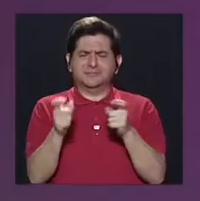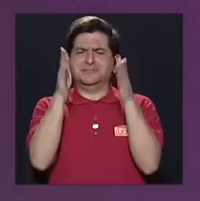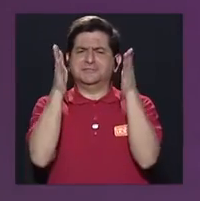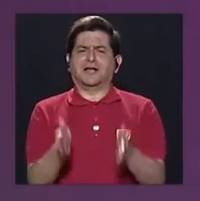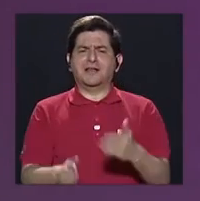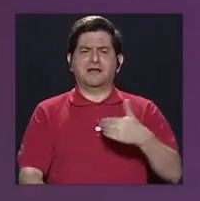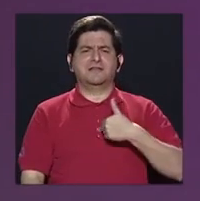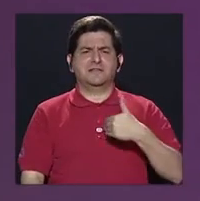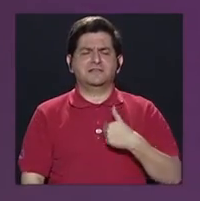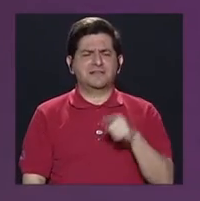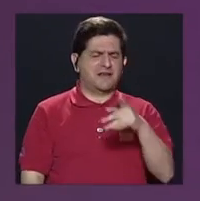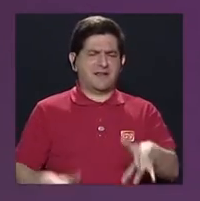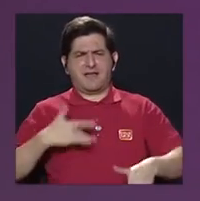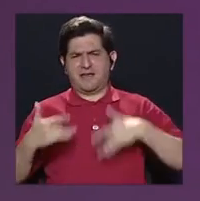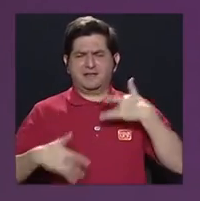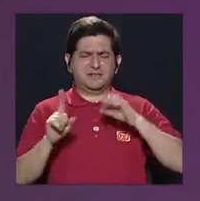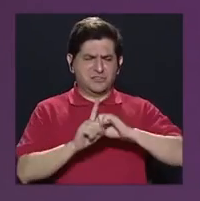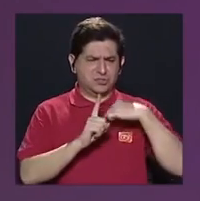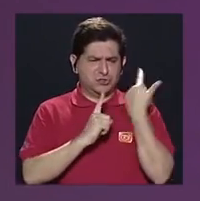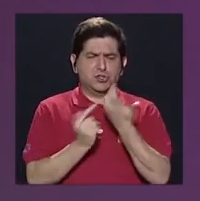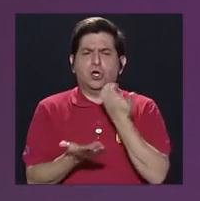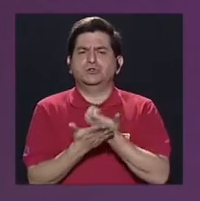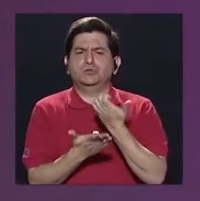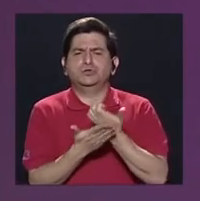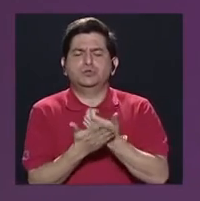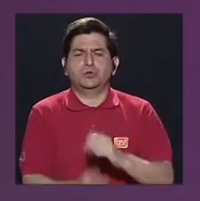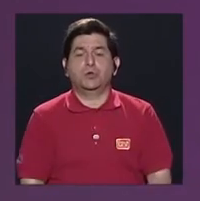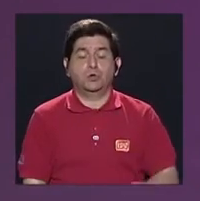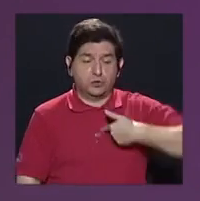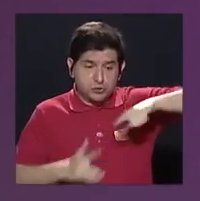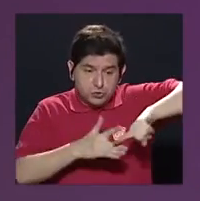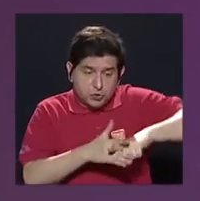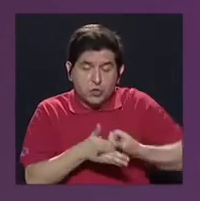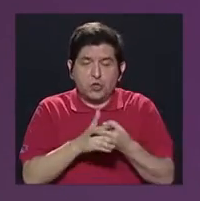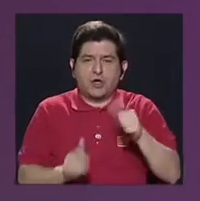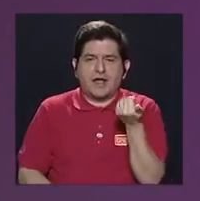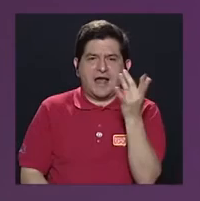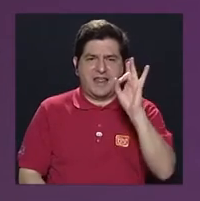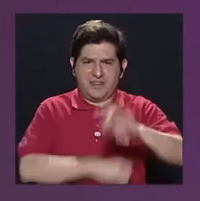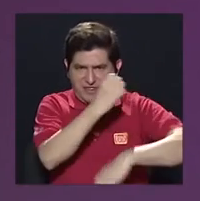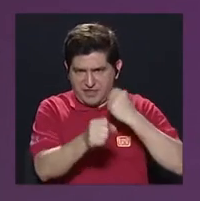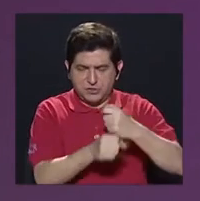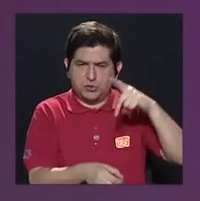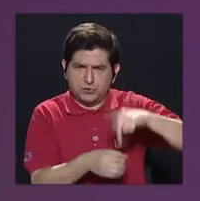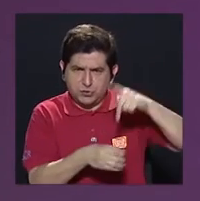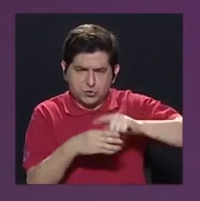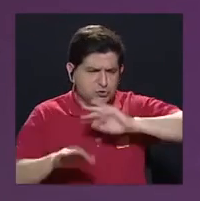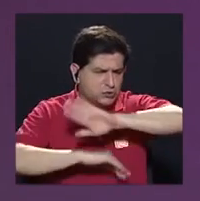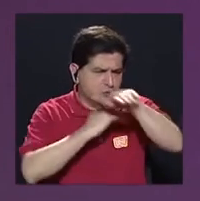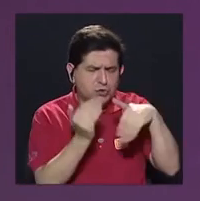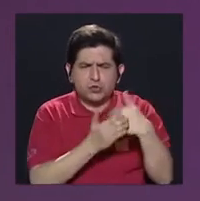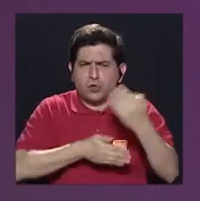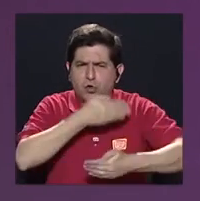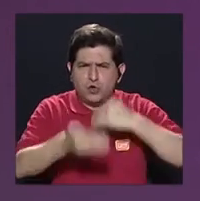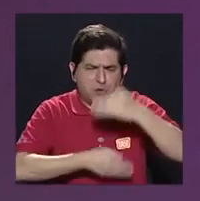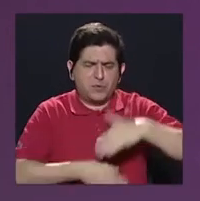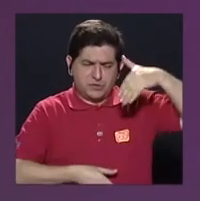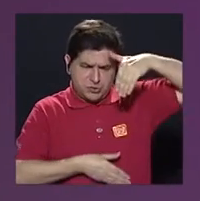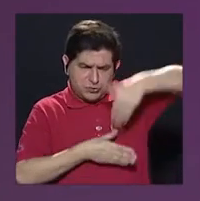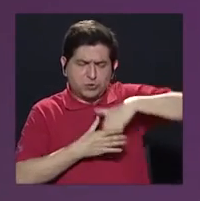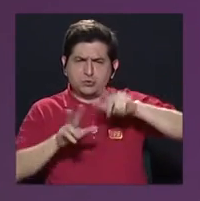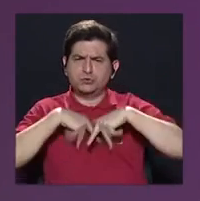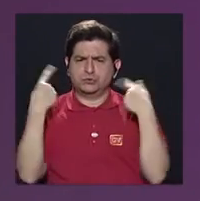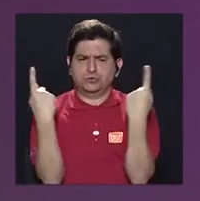y tenemos más esa sensibilidad social y económica. Yo empecé desde los 18 años participando en todos los procesos internos del partido.